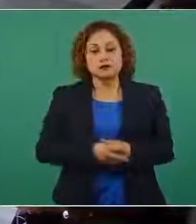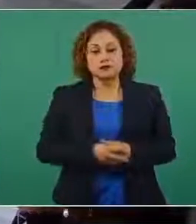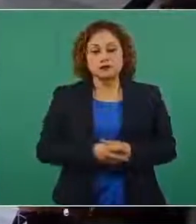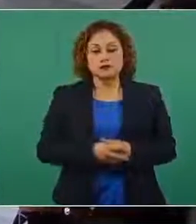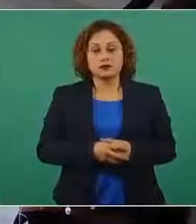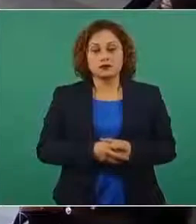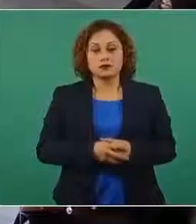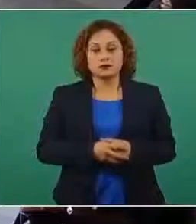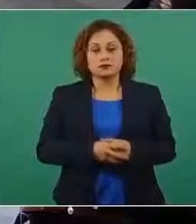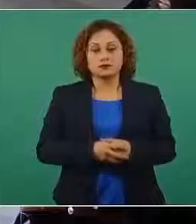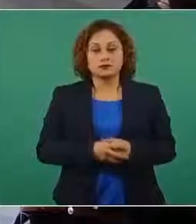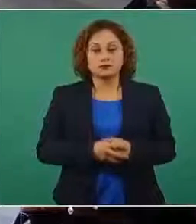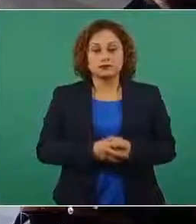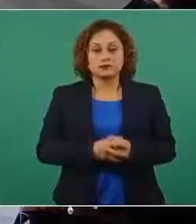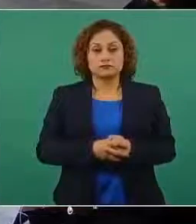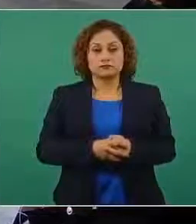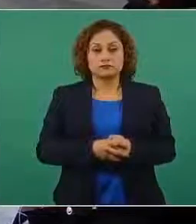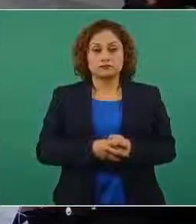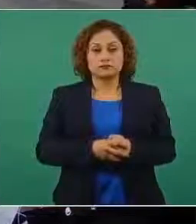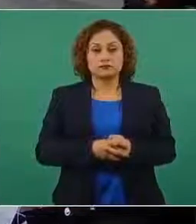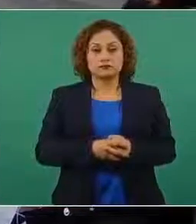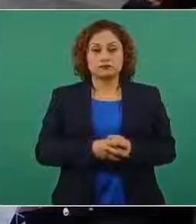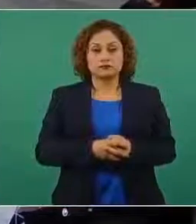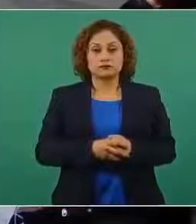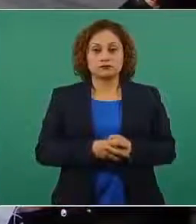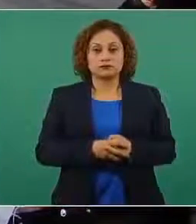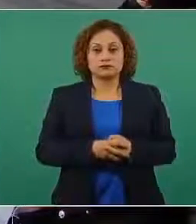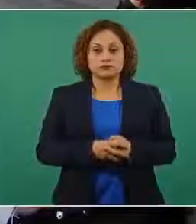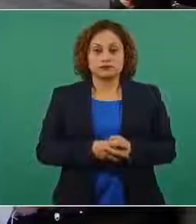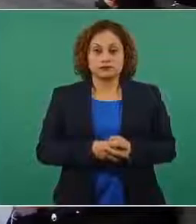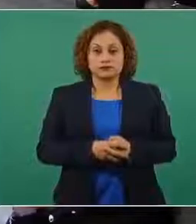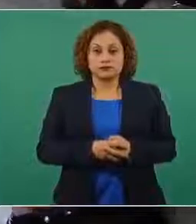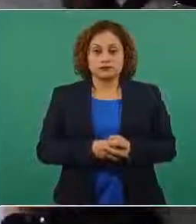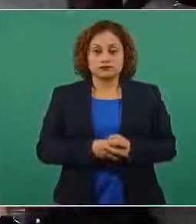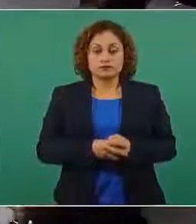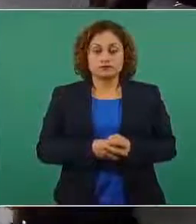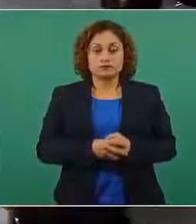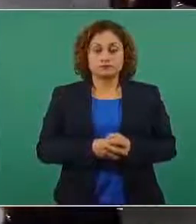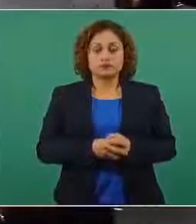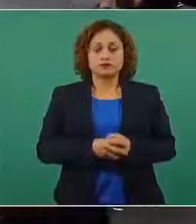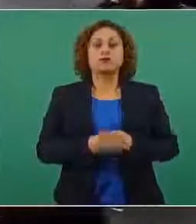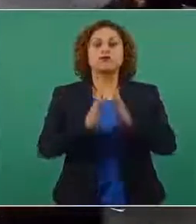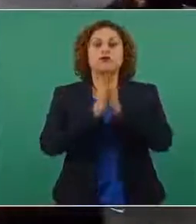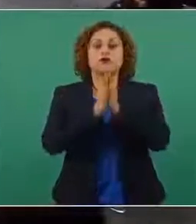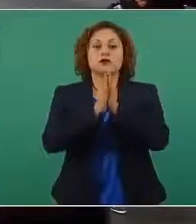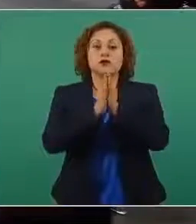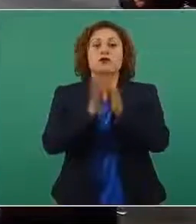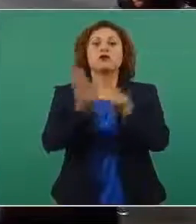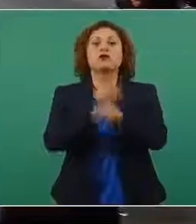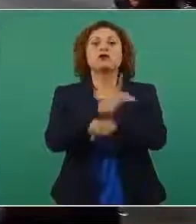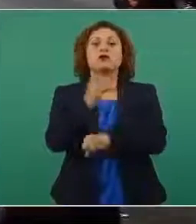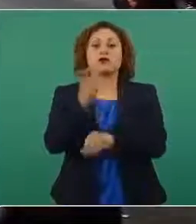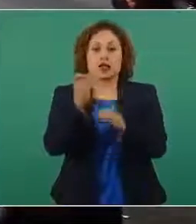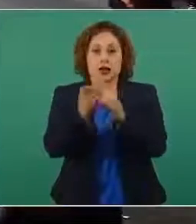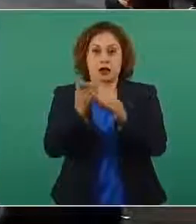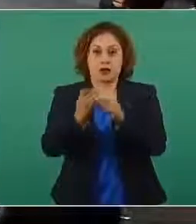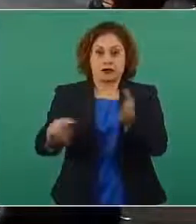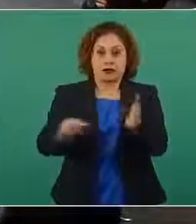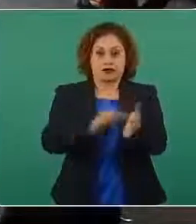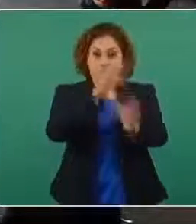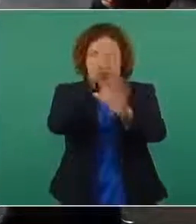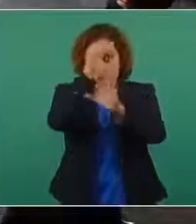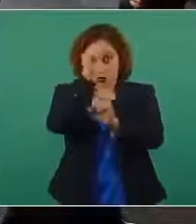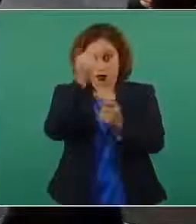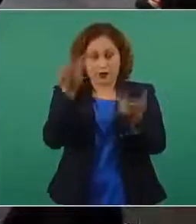allá mírame porque por favor nada más porque vamos a firmar el convenio